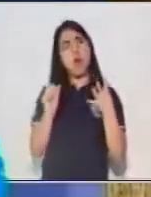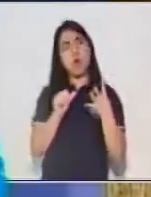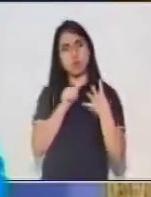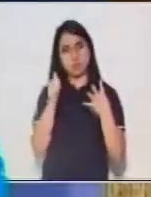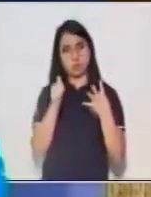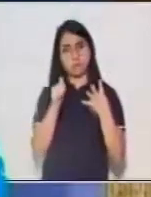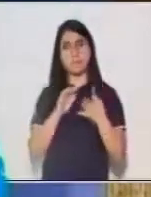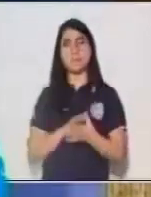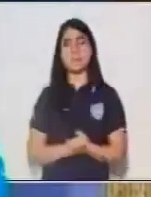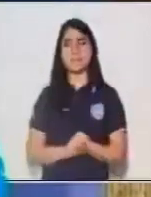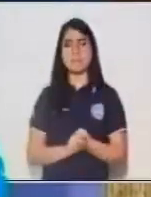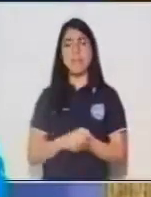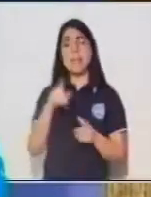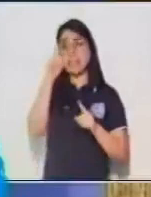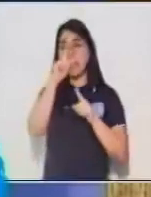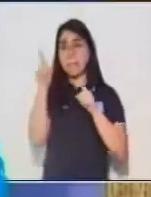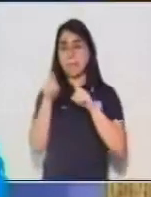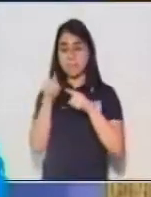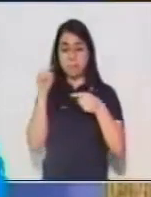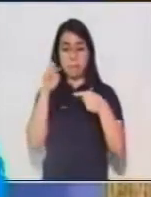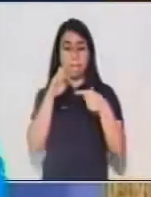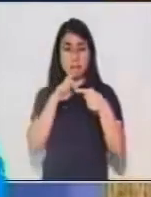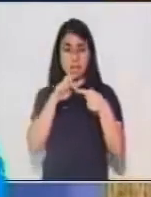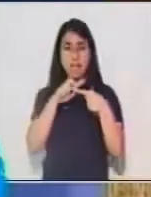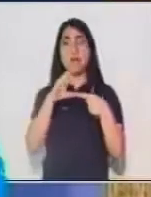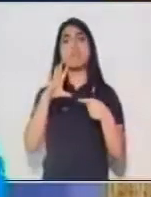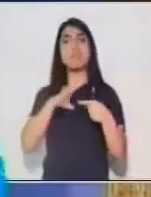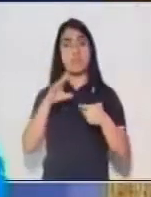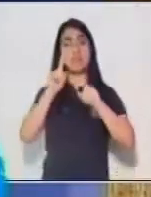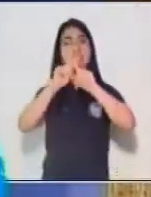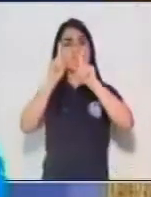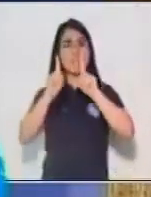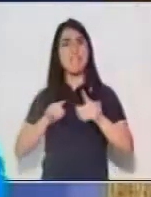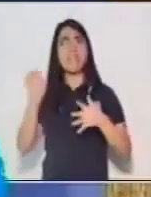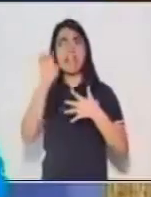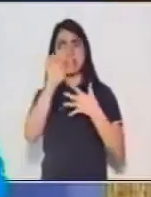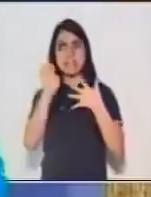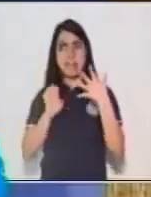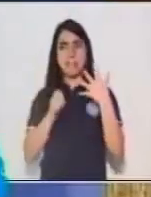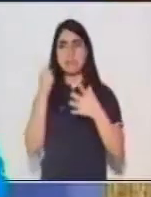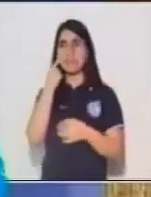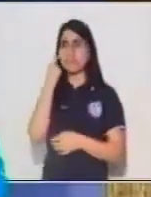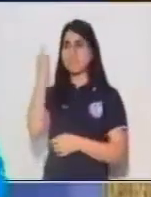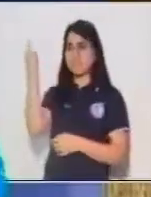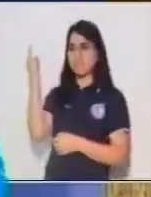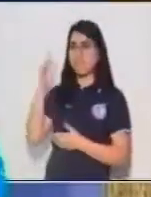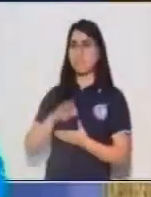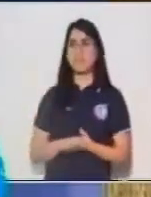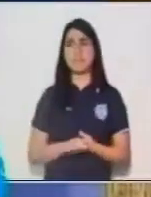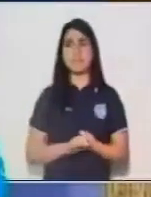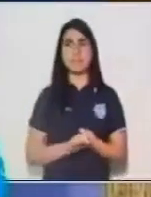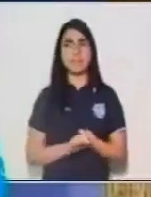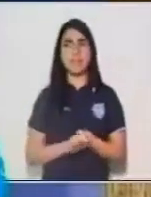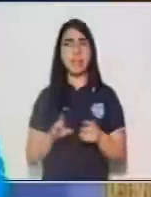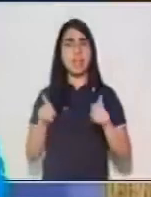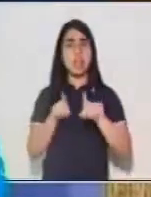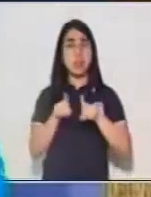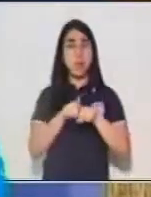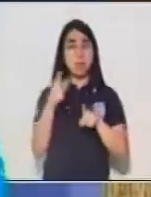directo, el objeto indirecto y el circunstancial. Si tú puedes observar en ambos,